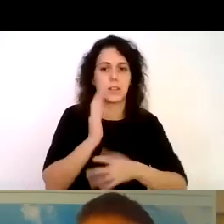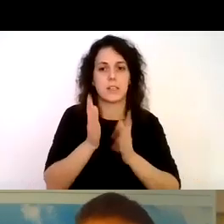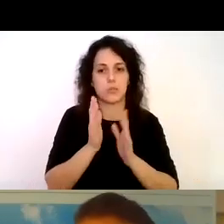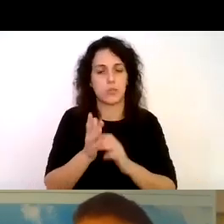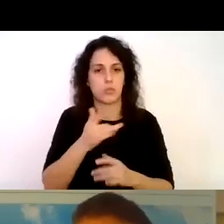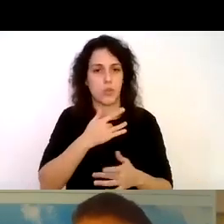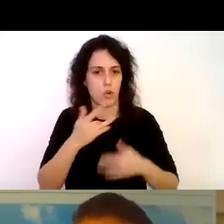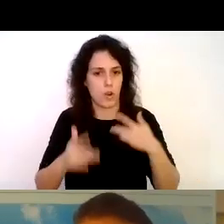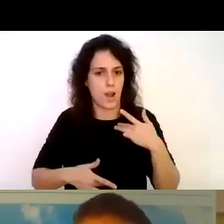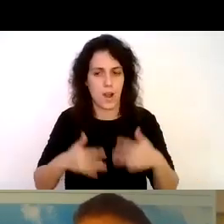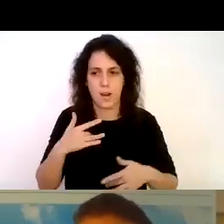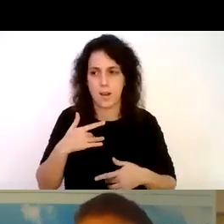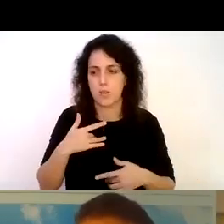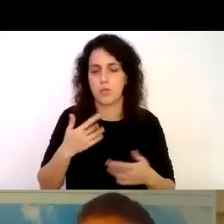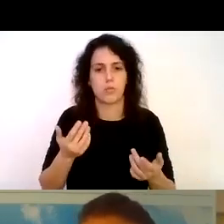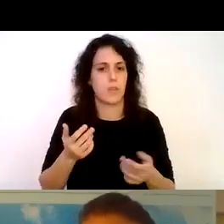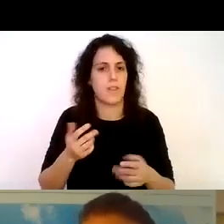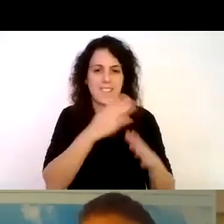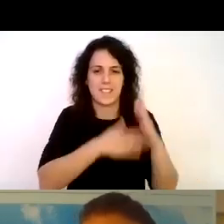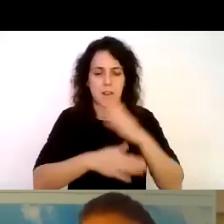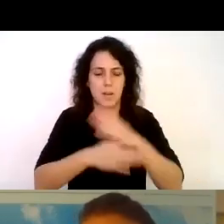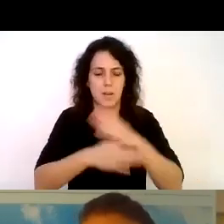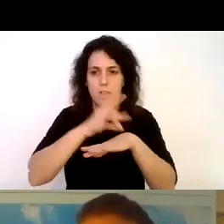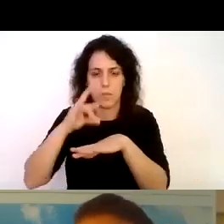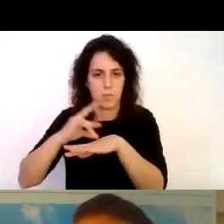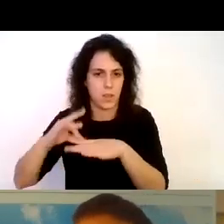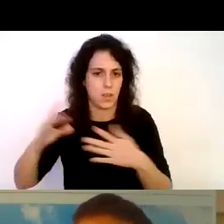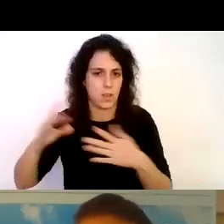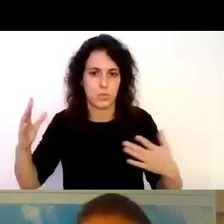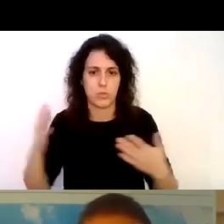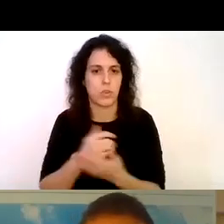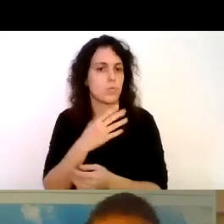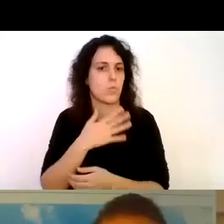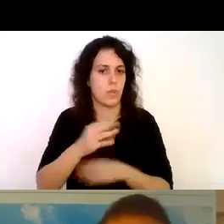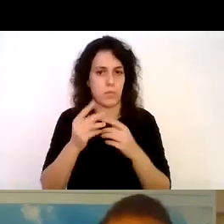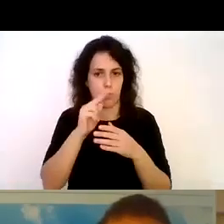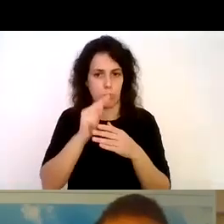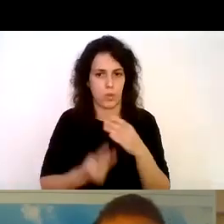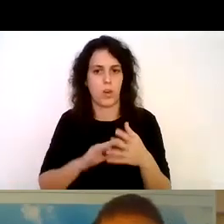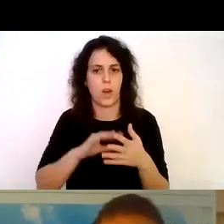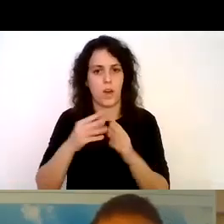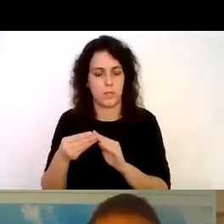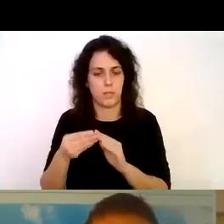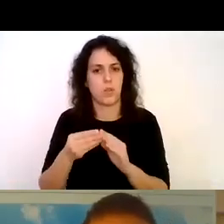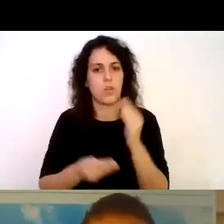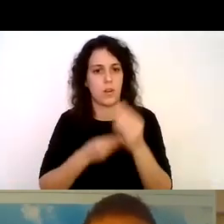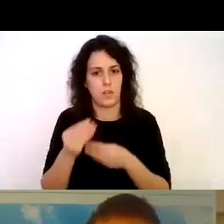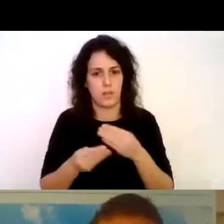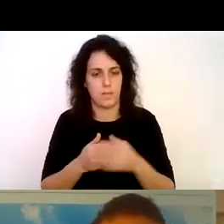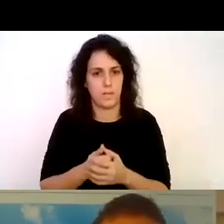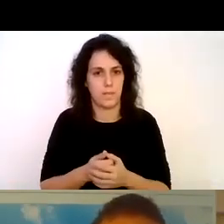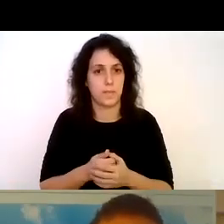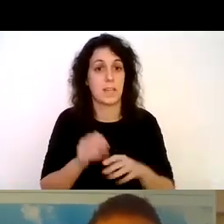cualquier tipo de discapacidad que tenga el apto médico puede realizar buceo bueno a la izquierda estoy con un soldado